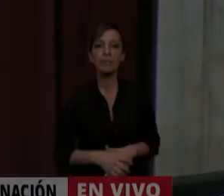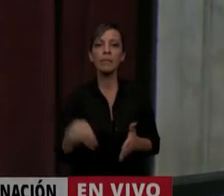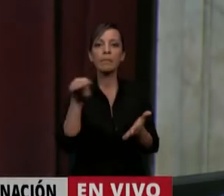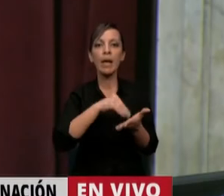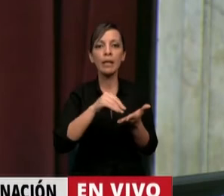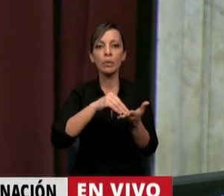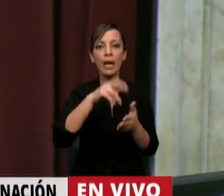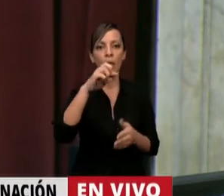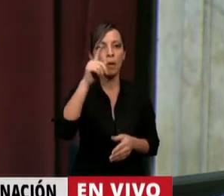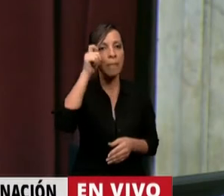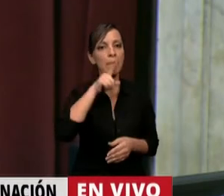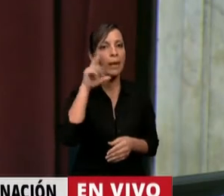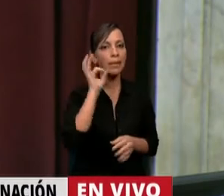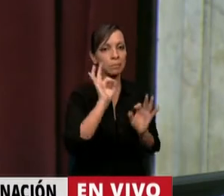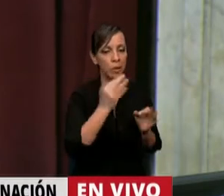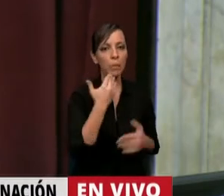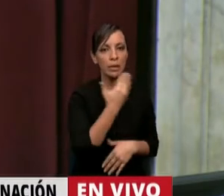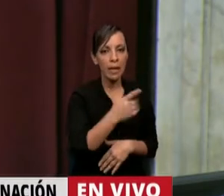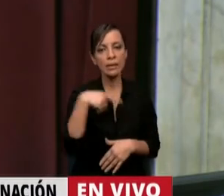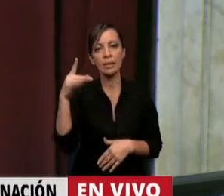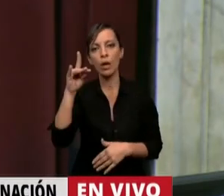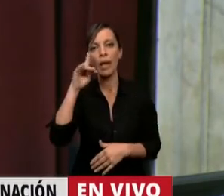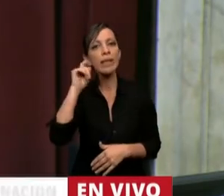En el uso de la palabra, el diputado Dijiacomo.